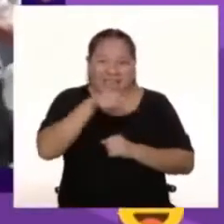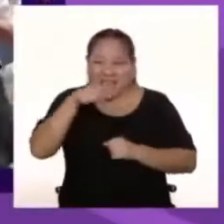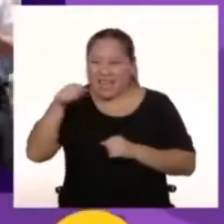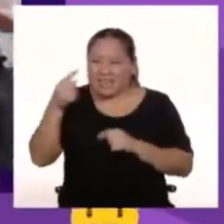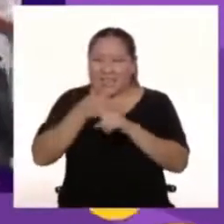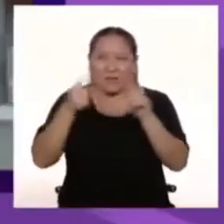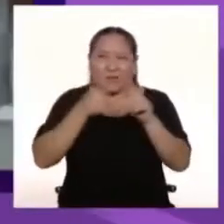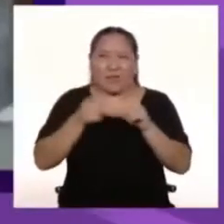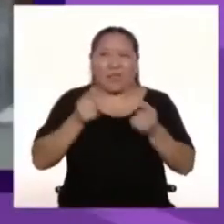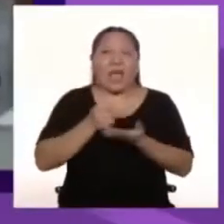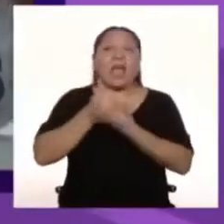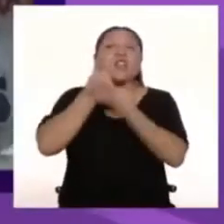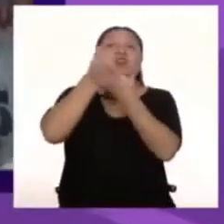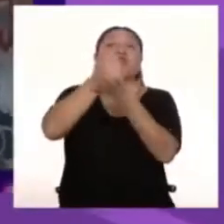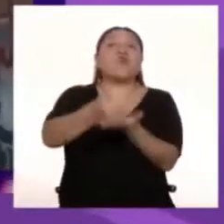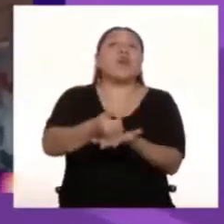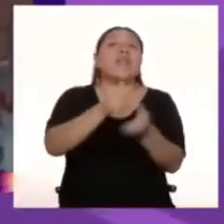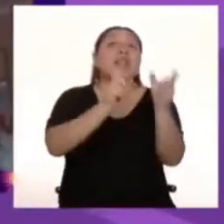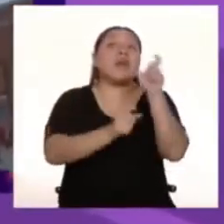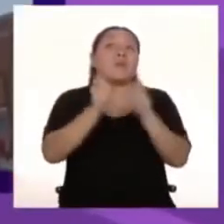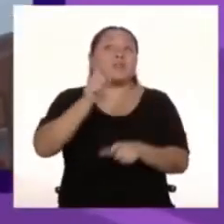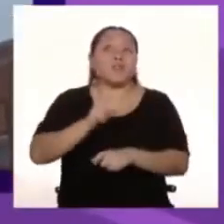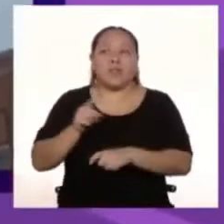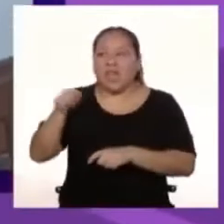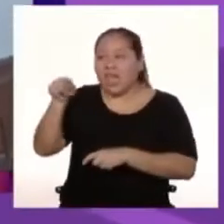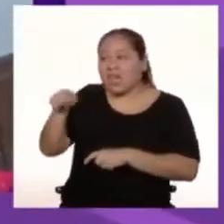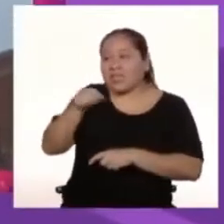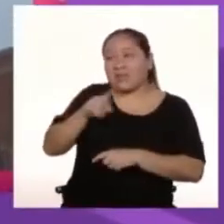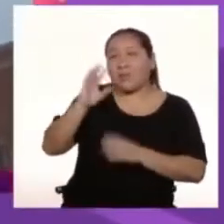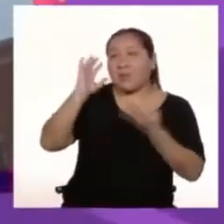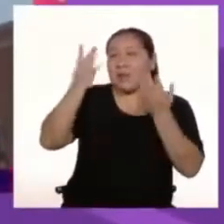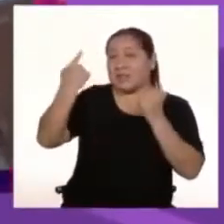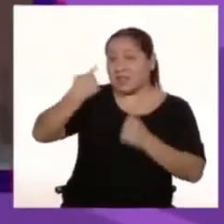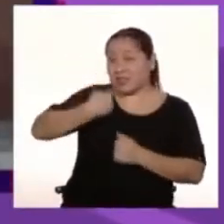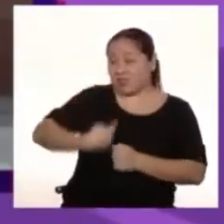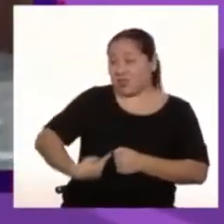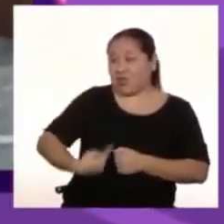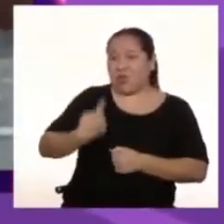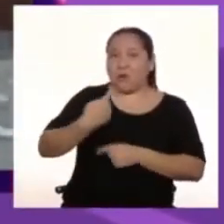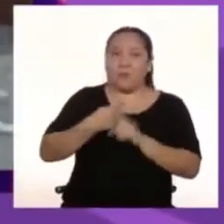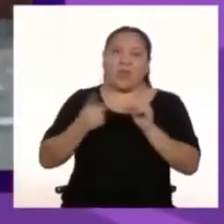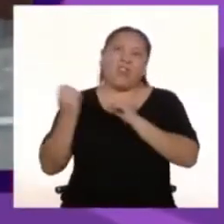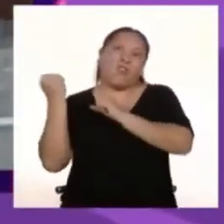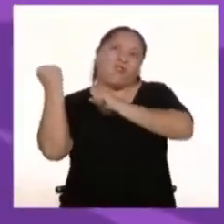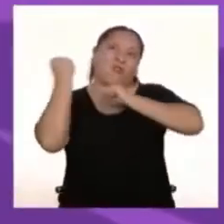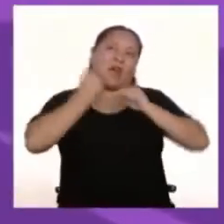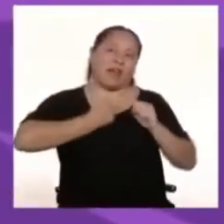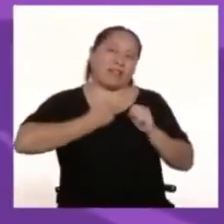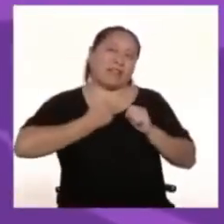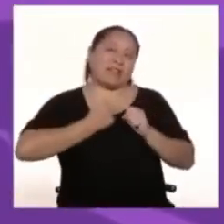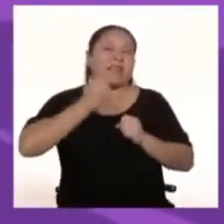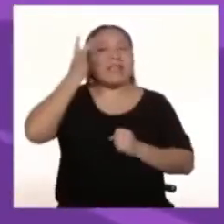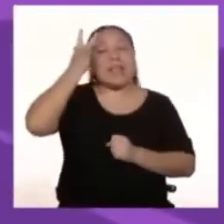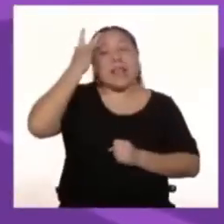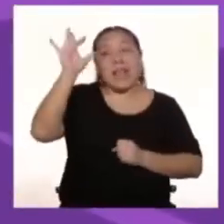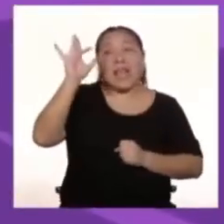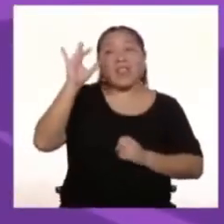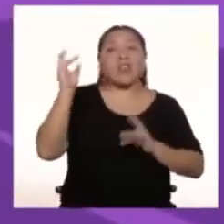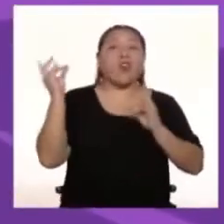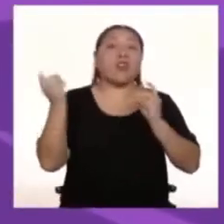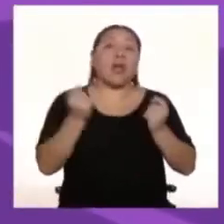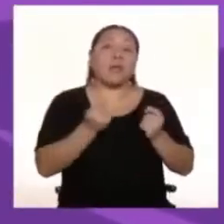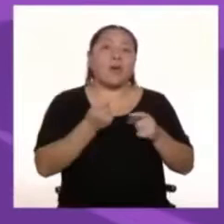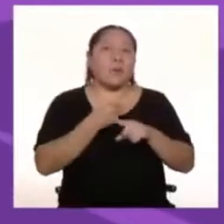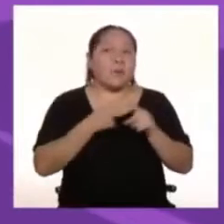iluminan la condición humana Ellos son como nosotros Pero más fuertes, más listos y más rápidos Sin embargo, también